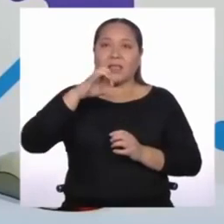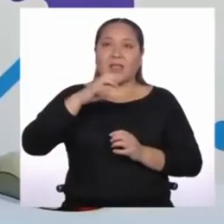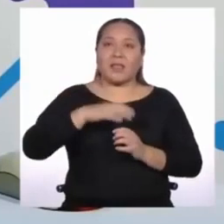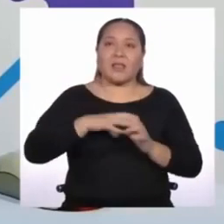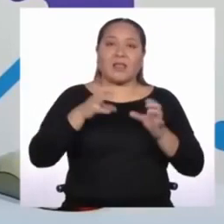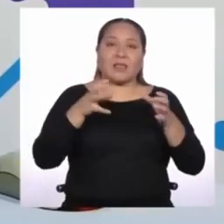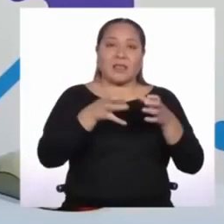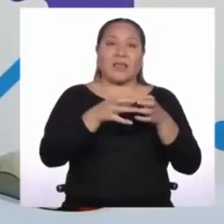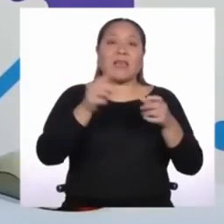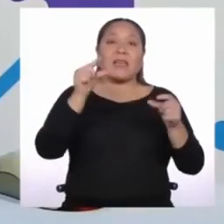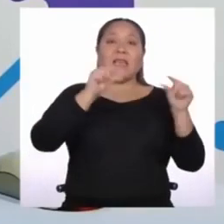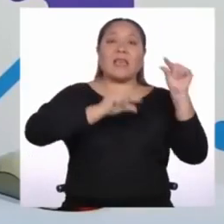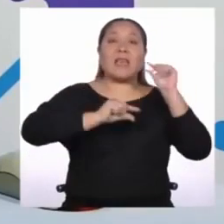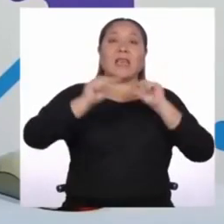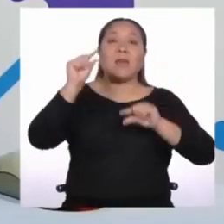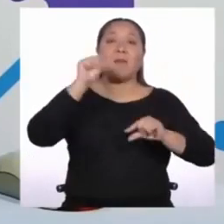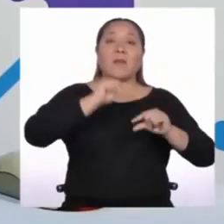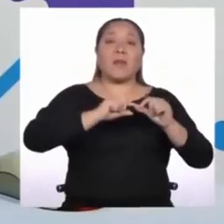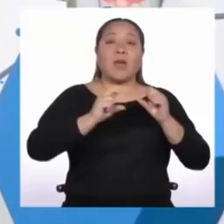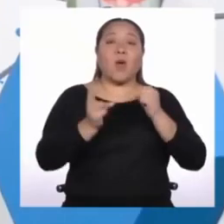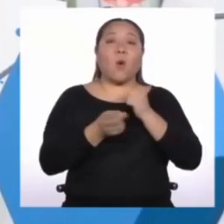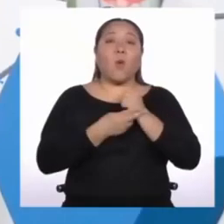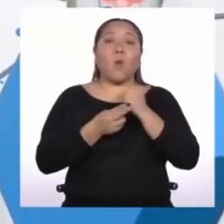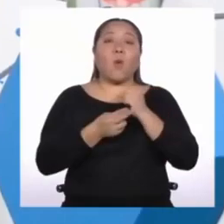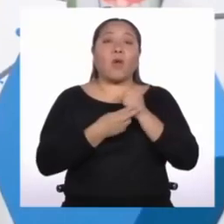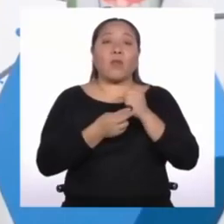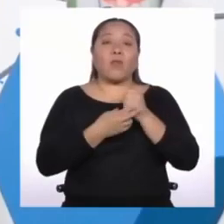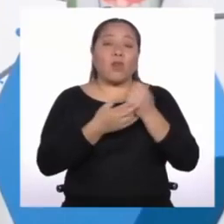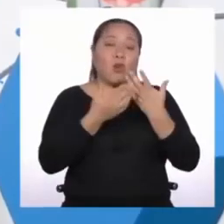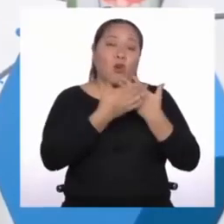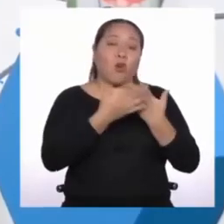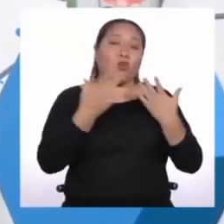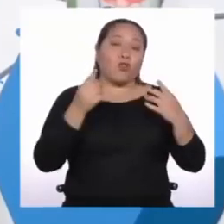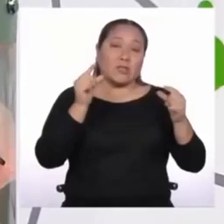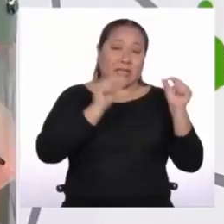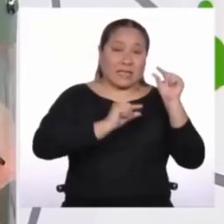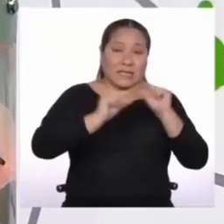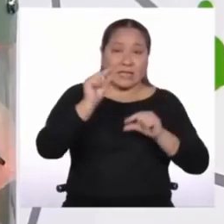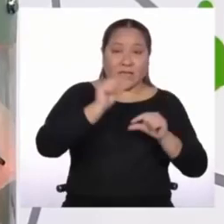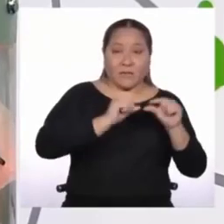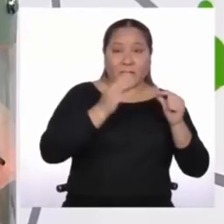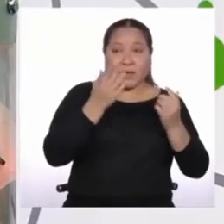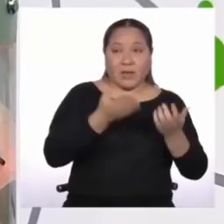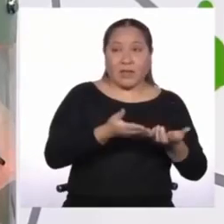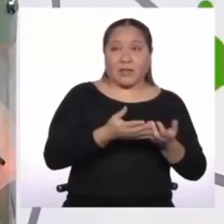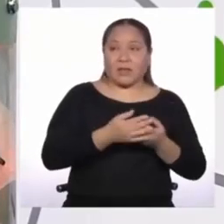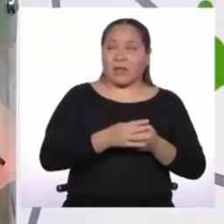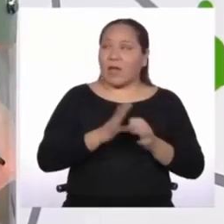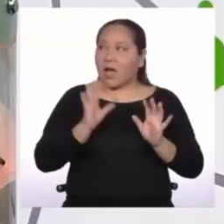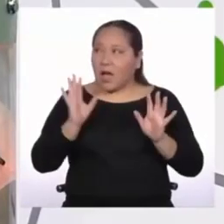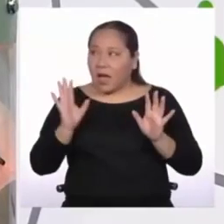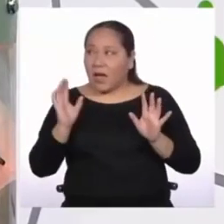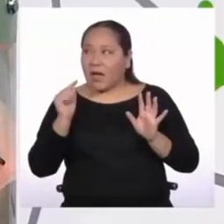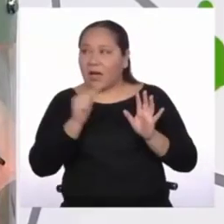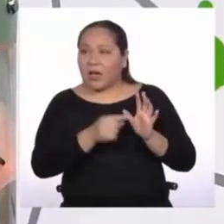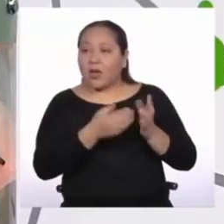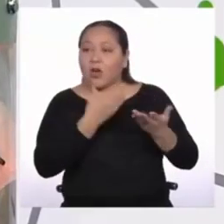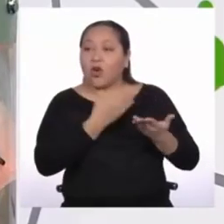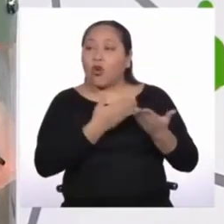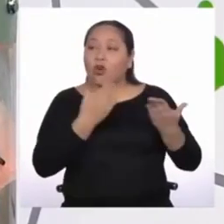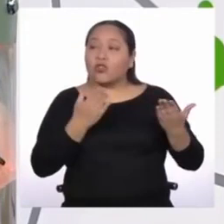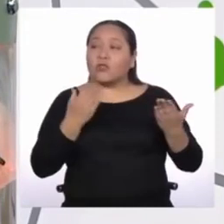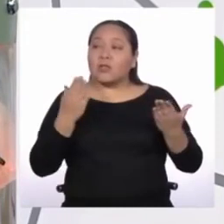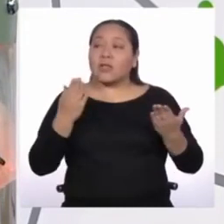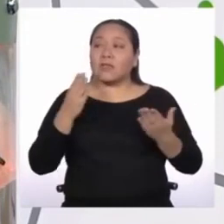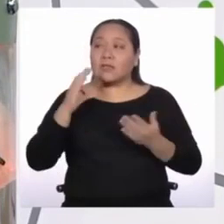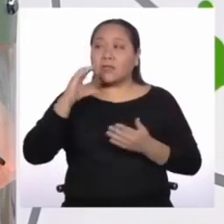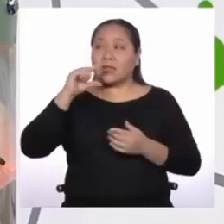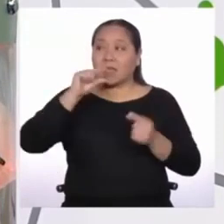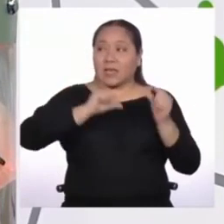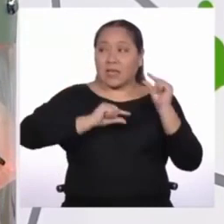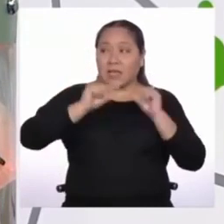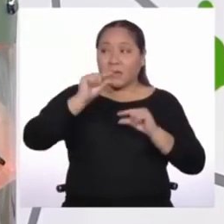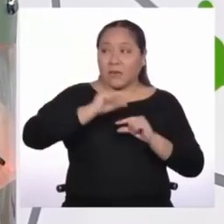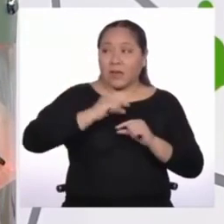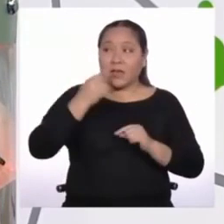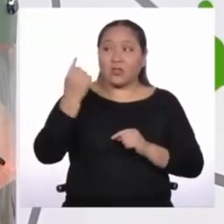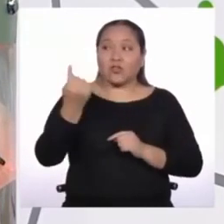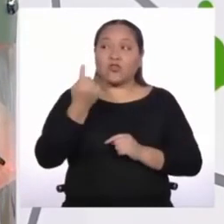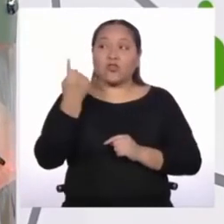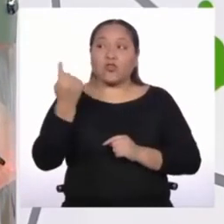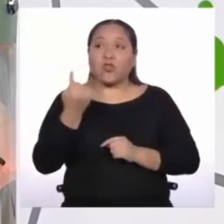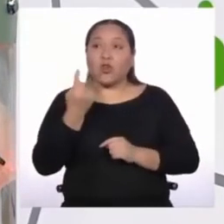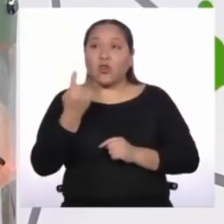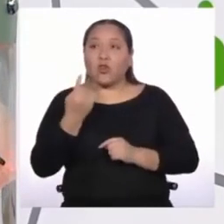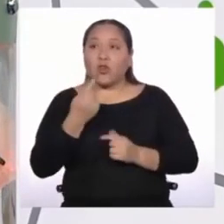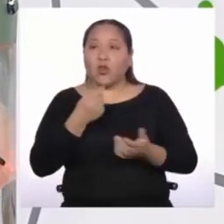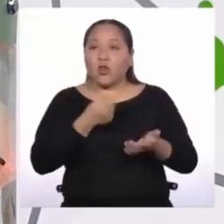energía química, contenida en los compuestos químicos. Y ojo, cerebro, cuando dice compuestos químicos, no solo se refiere a